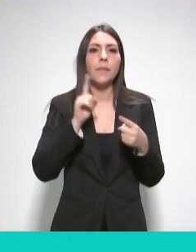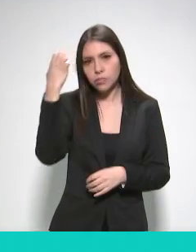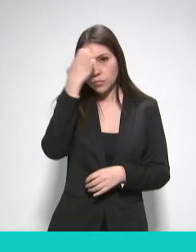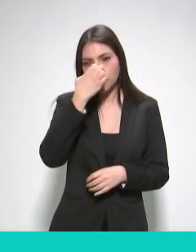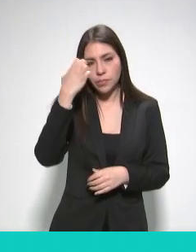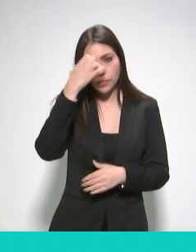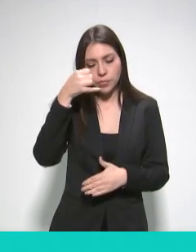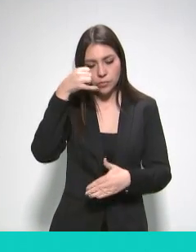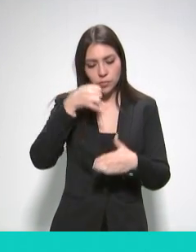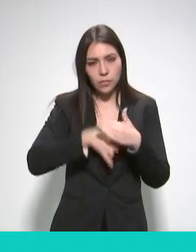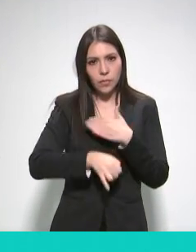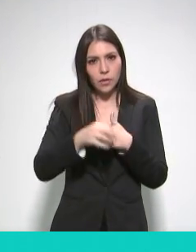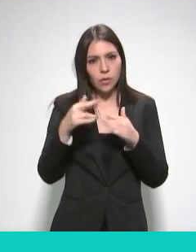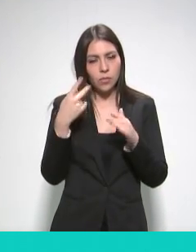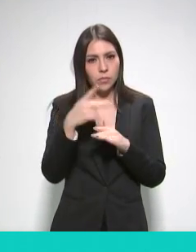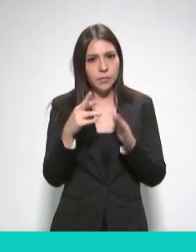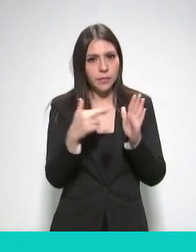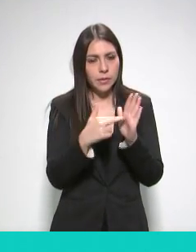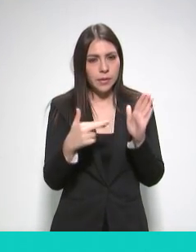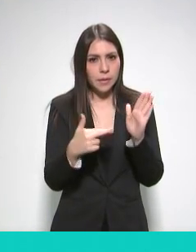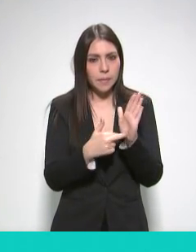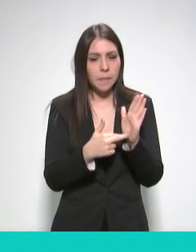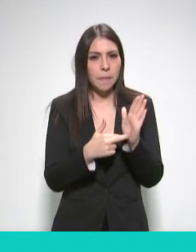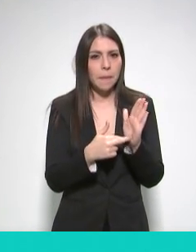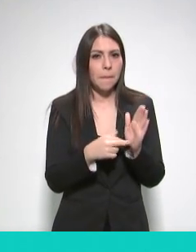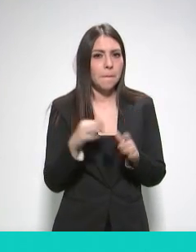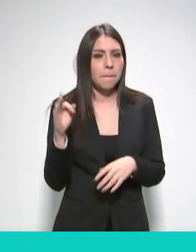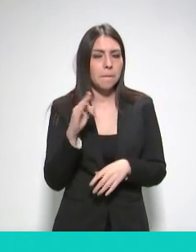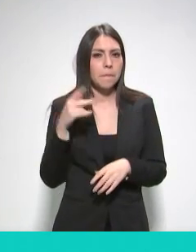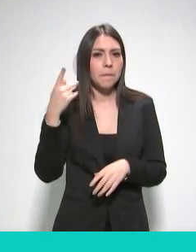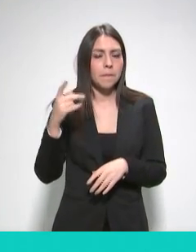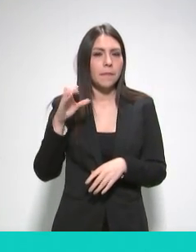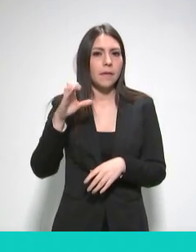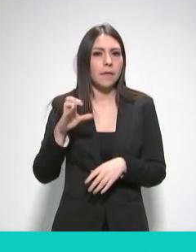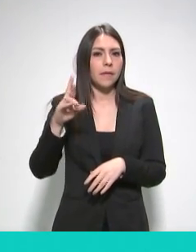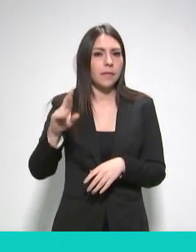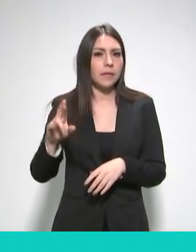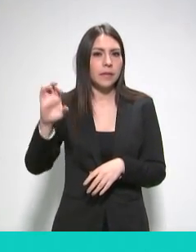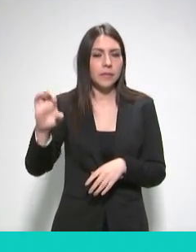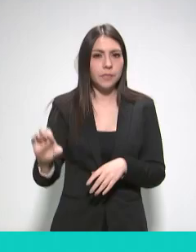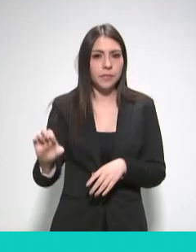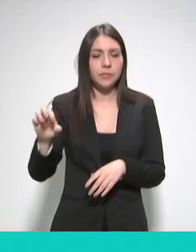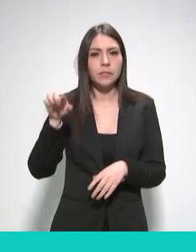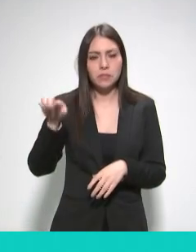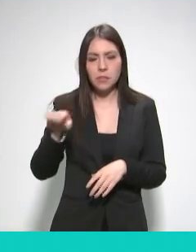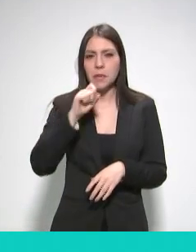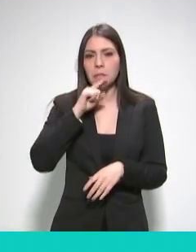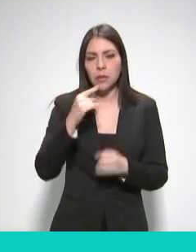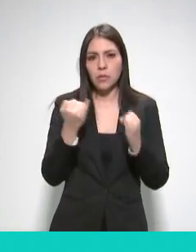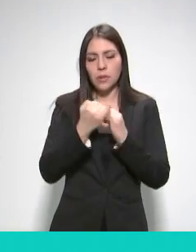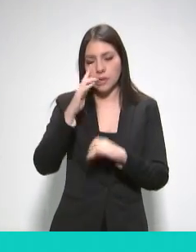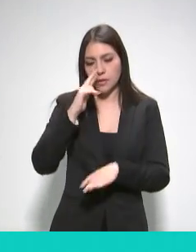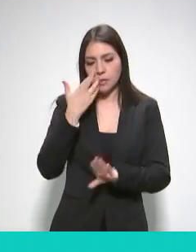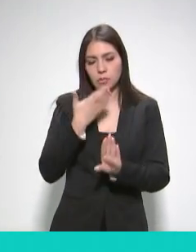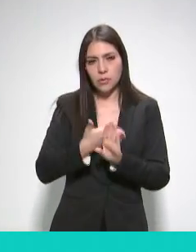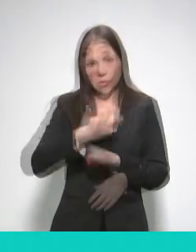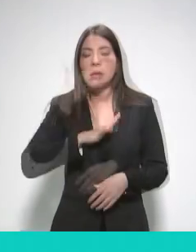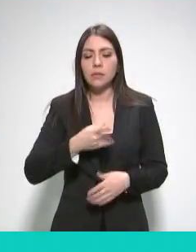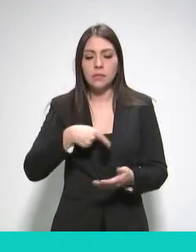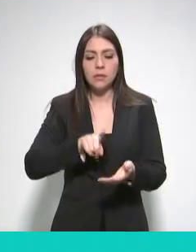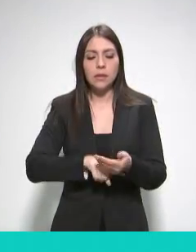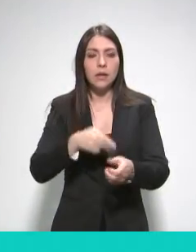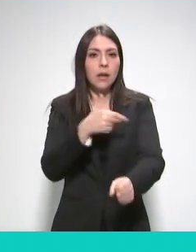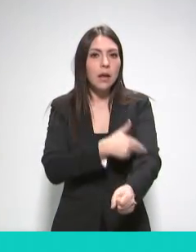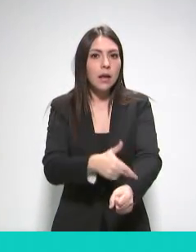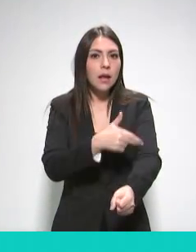Comisión Reguladora de Energía, motivando al solicitante acudir ante el INAI. En la búsqueda de elementos que le permitieran resolver el caso, la ponencia de la